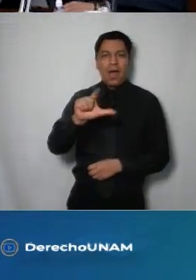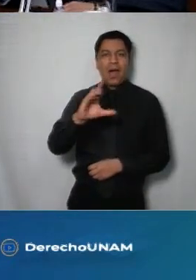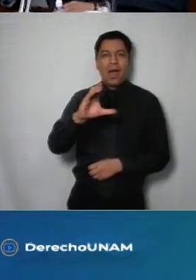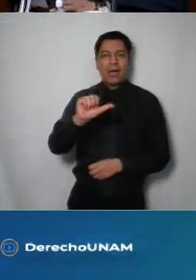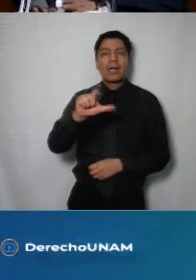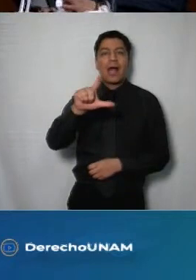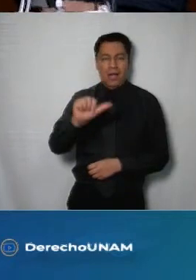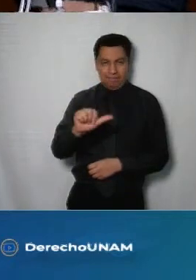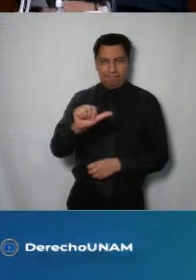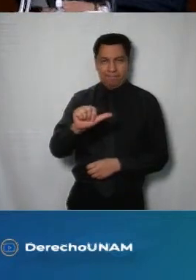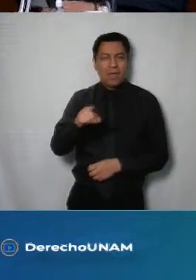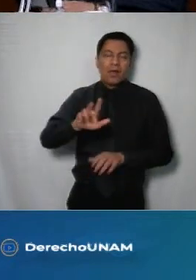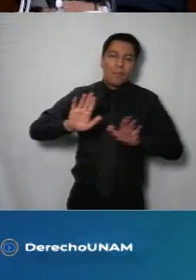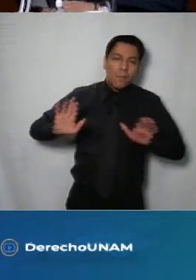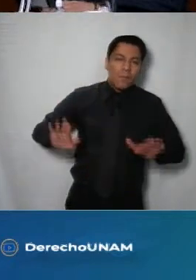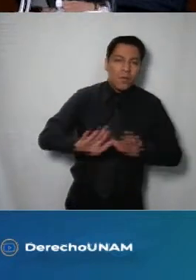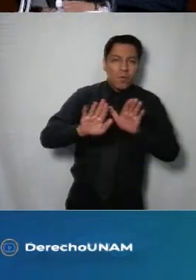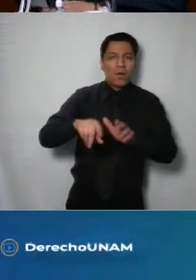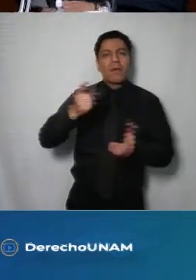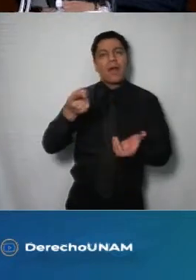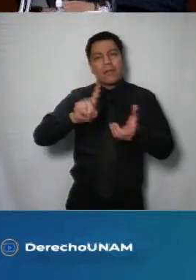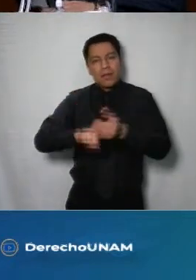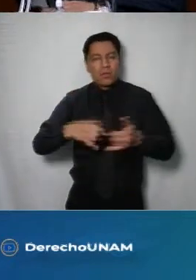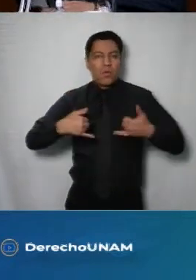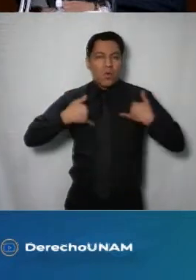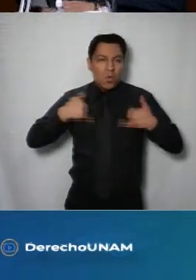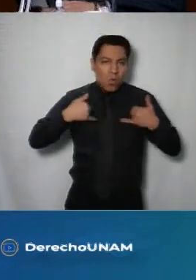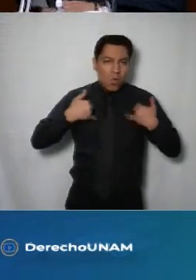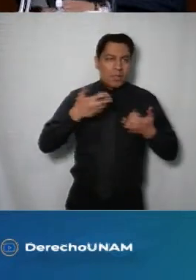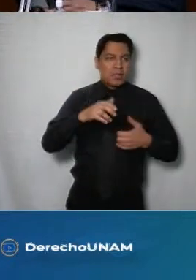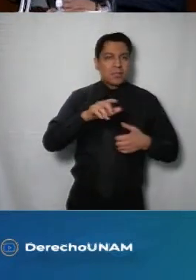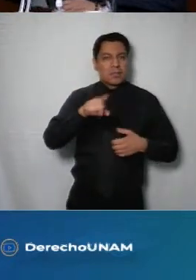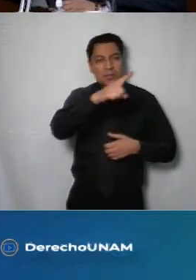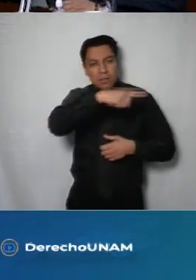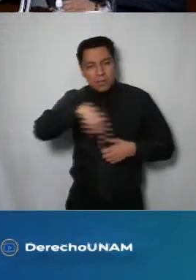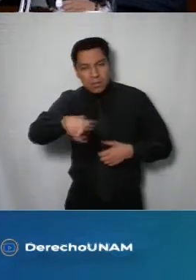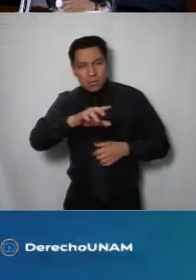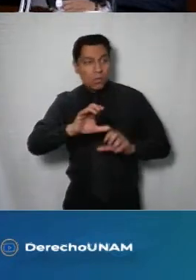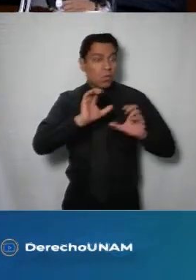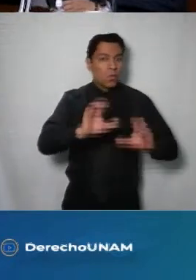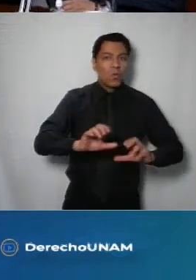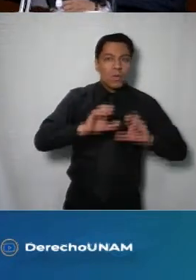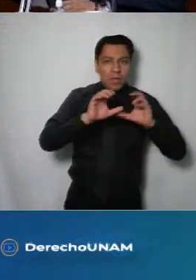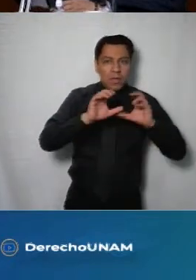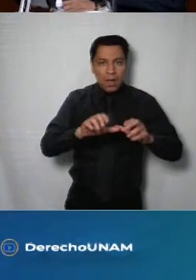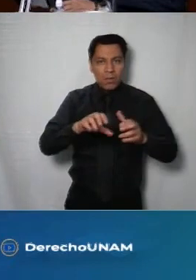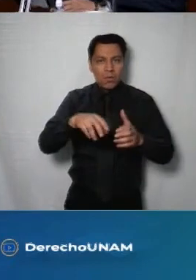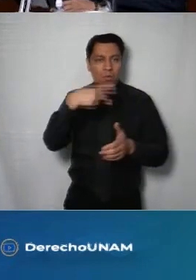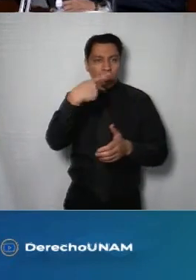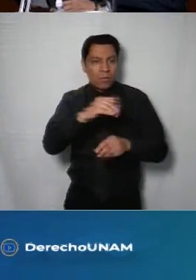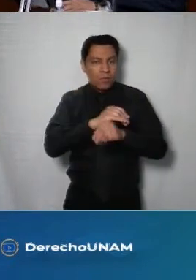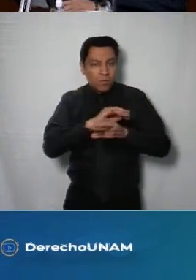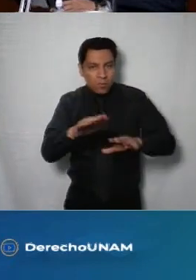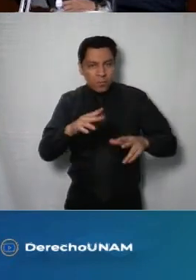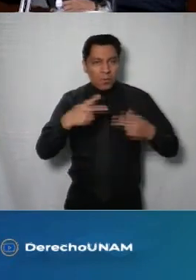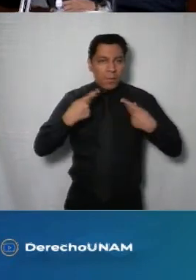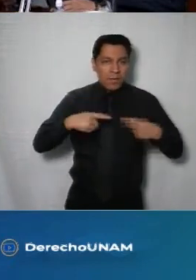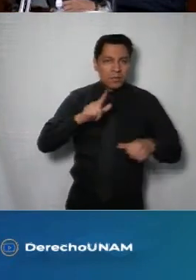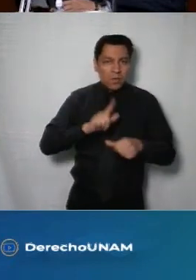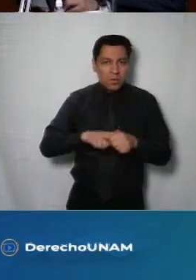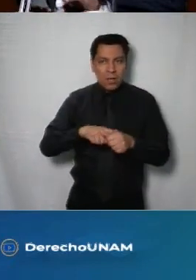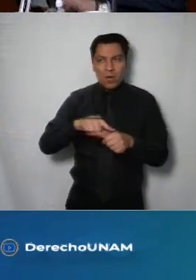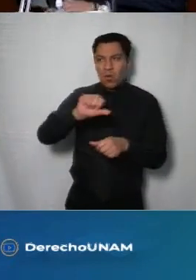universitaria en temas de transparencia protecciones personales rendición de cuentas combate a la corrupción privacidad